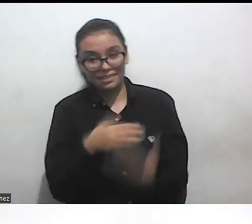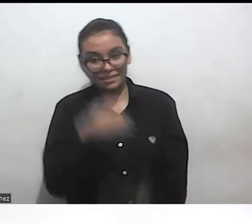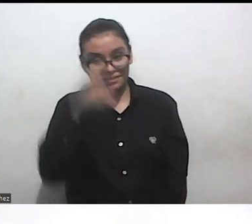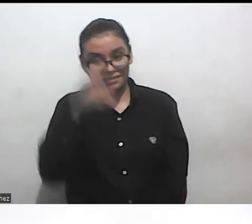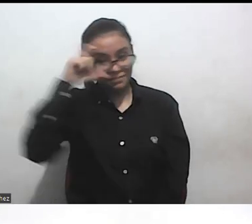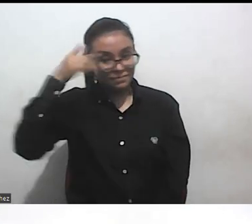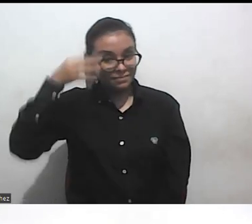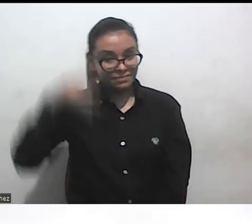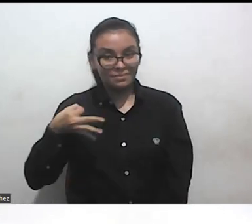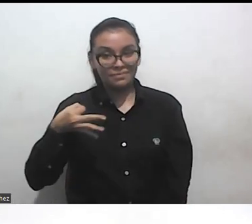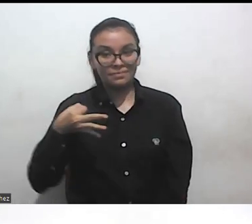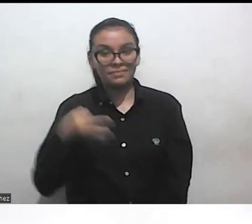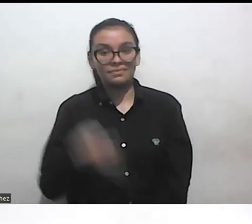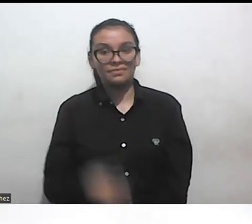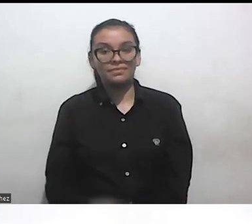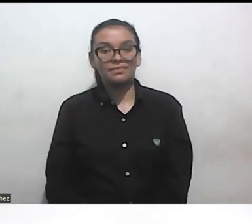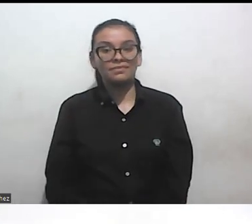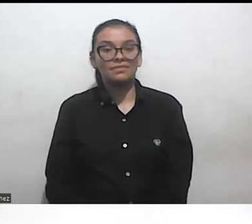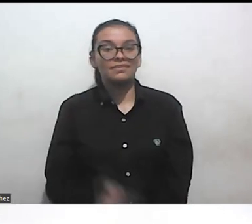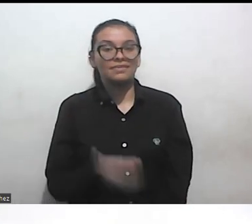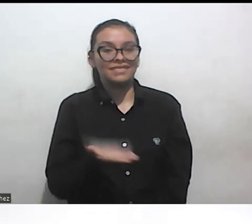profe Andrea tienes la palabra